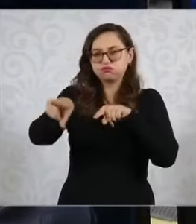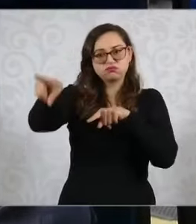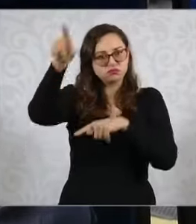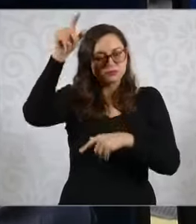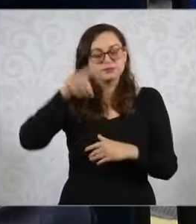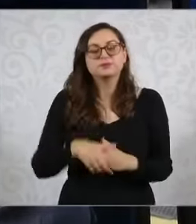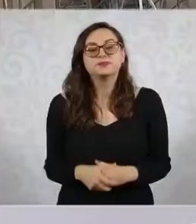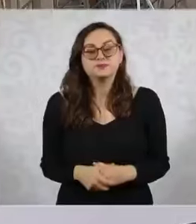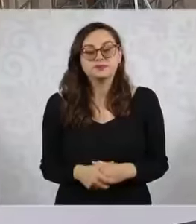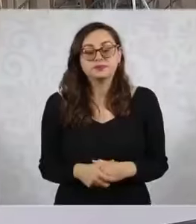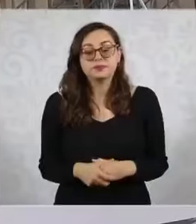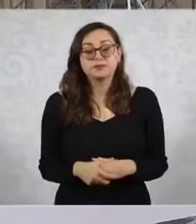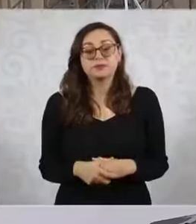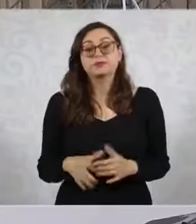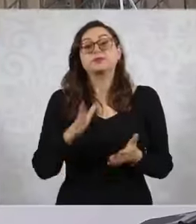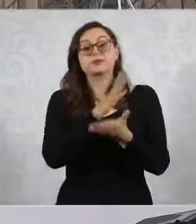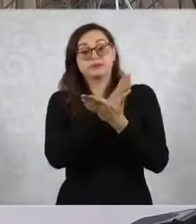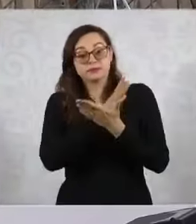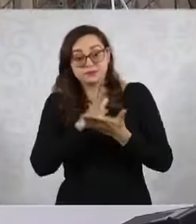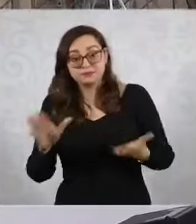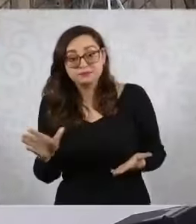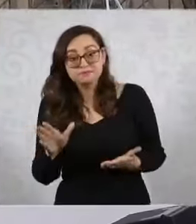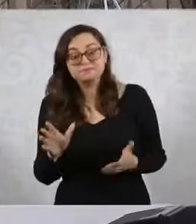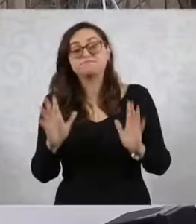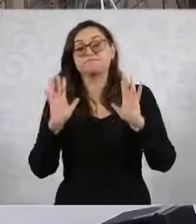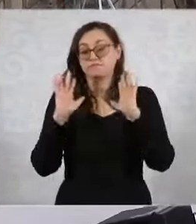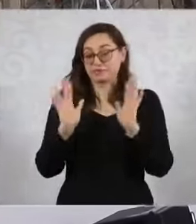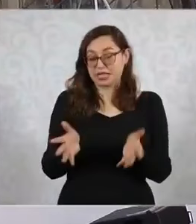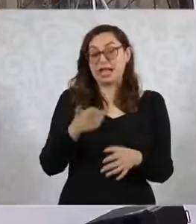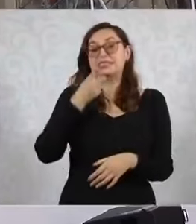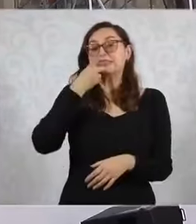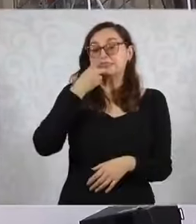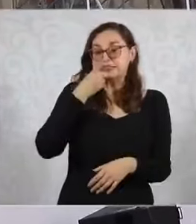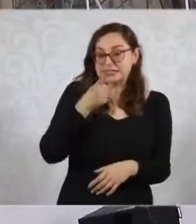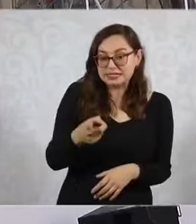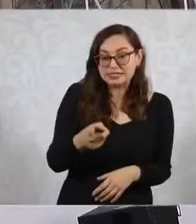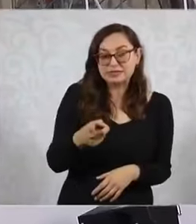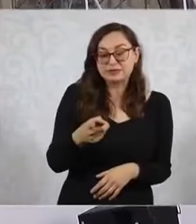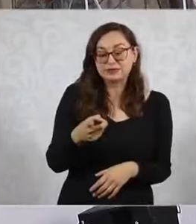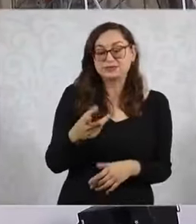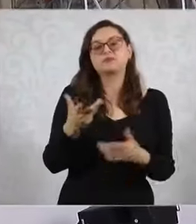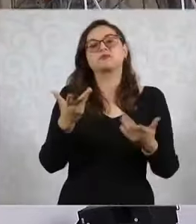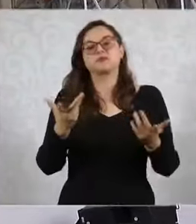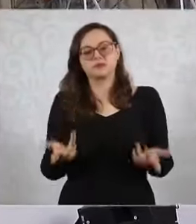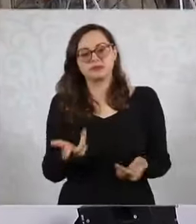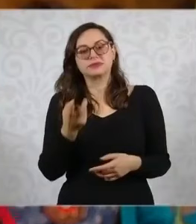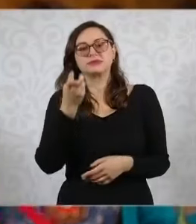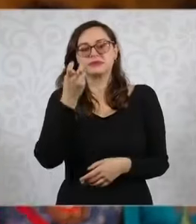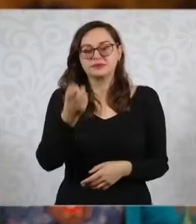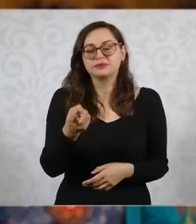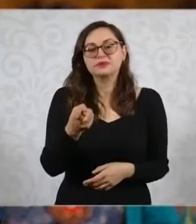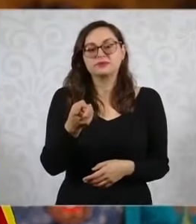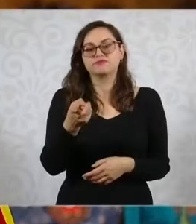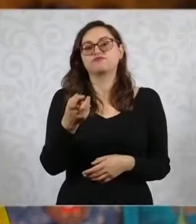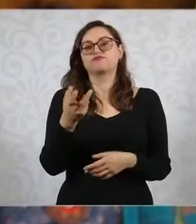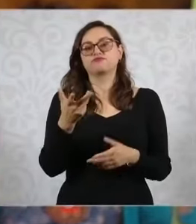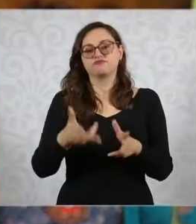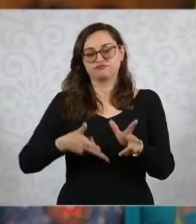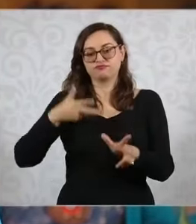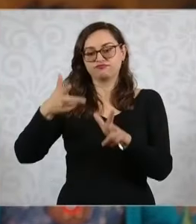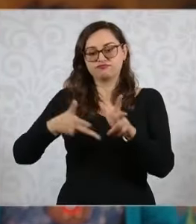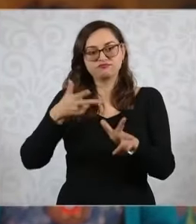Además, ya lo dije, ya lo saben, vamos a seguir ampliando los